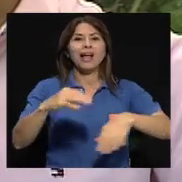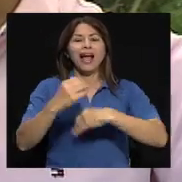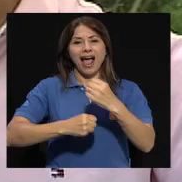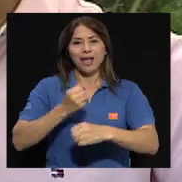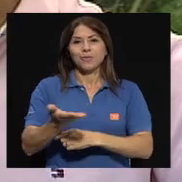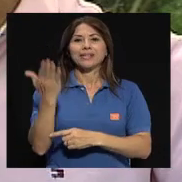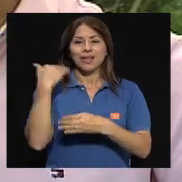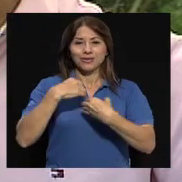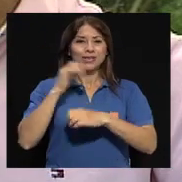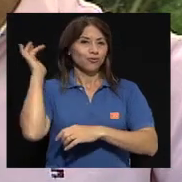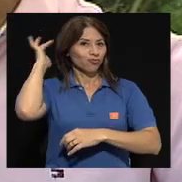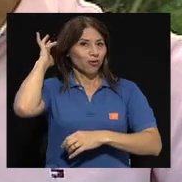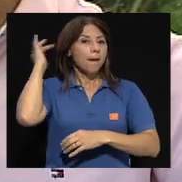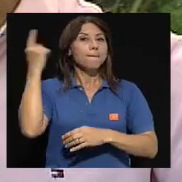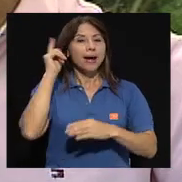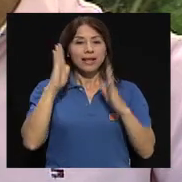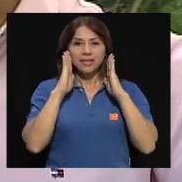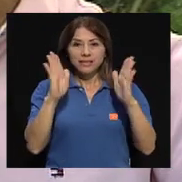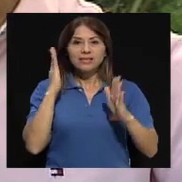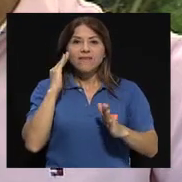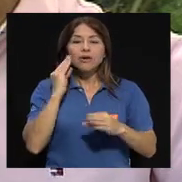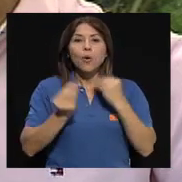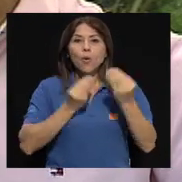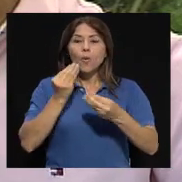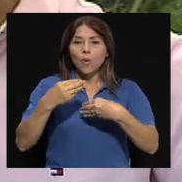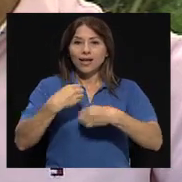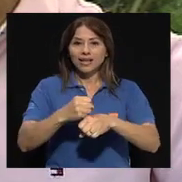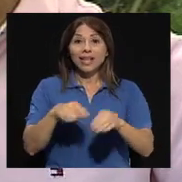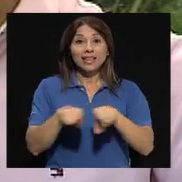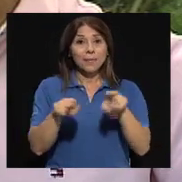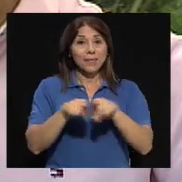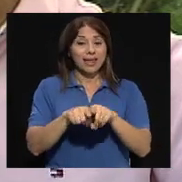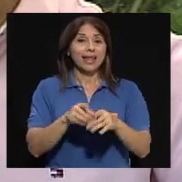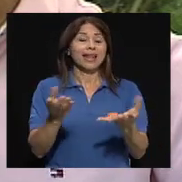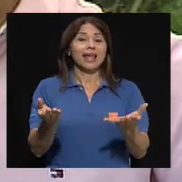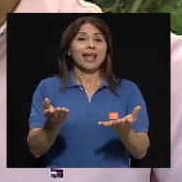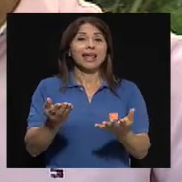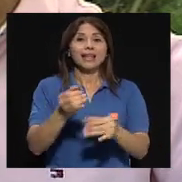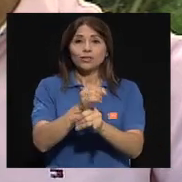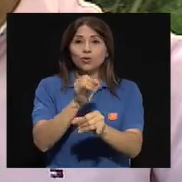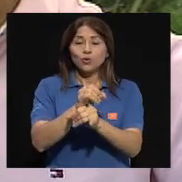También el Instituto Sismológico Nacional, como el señor Prieto,